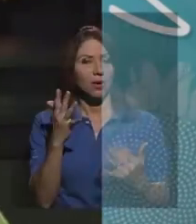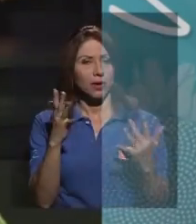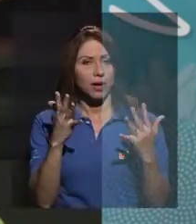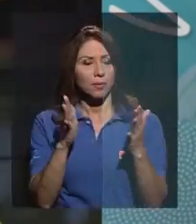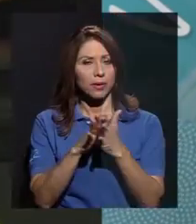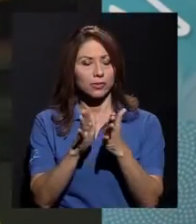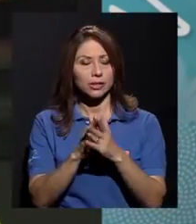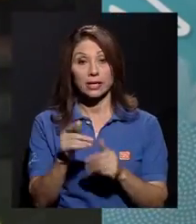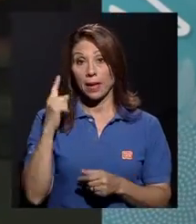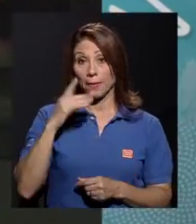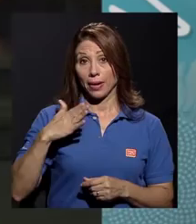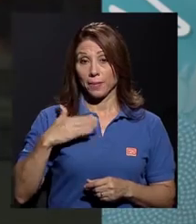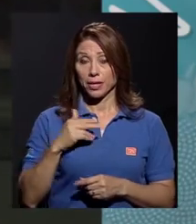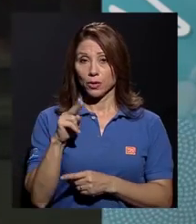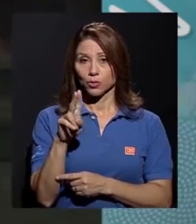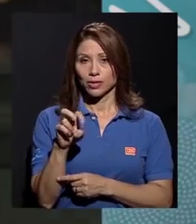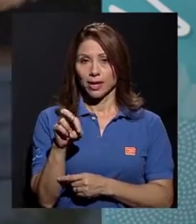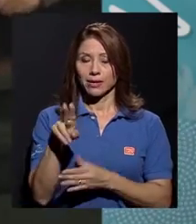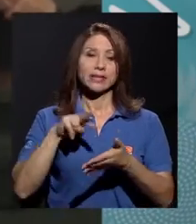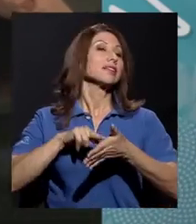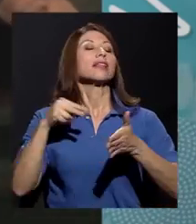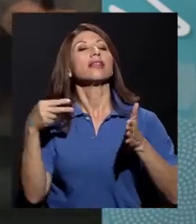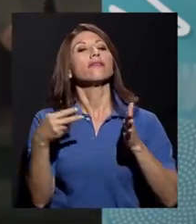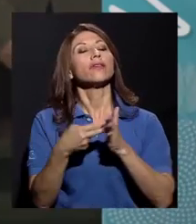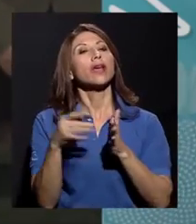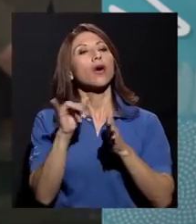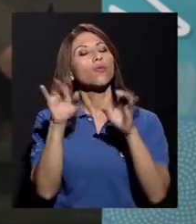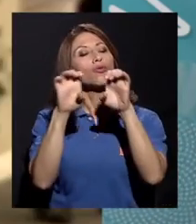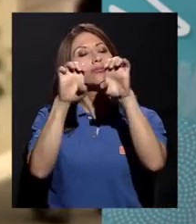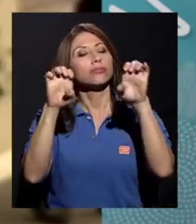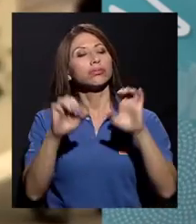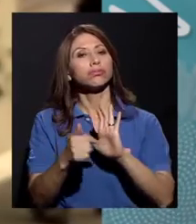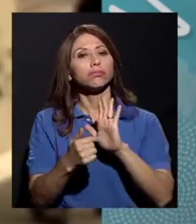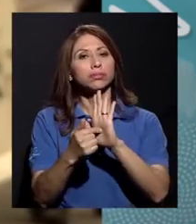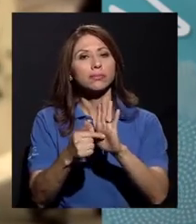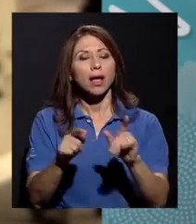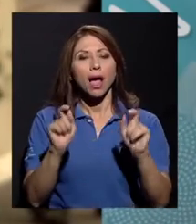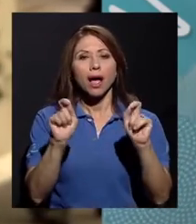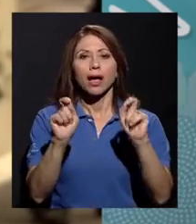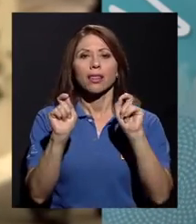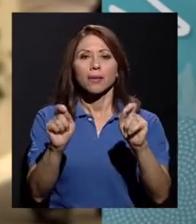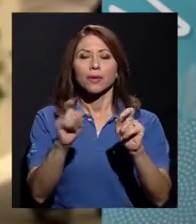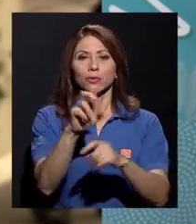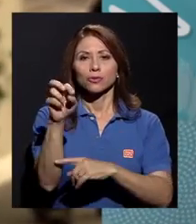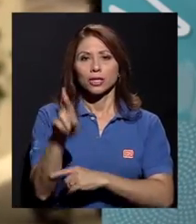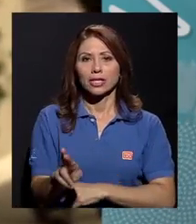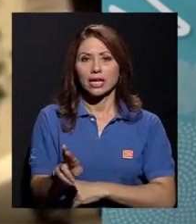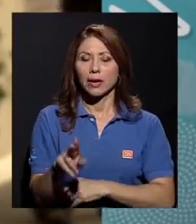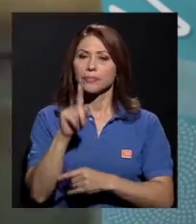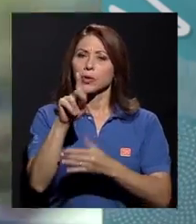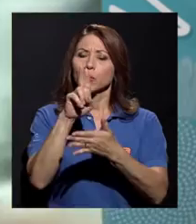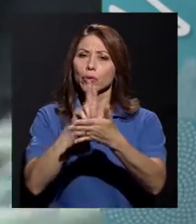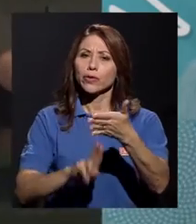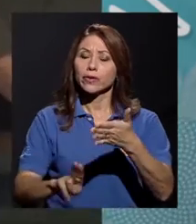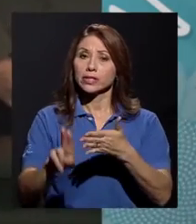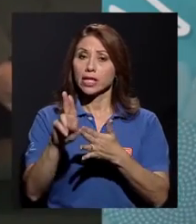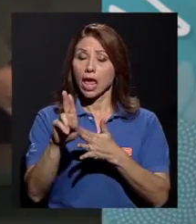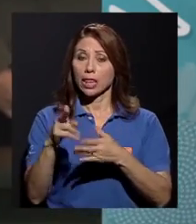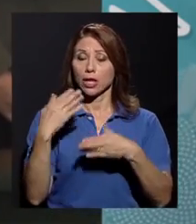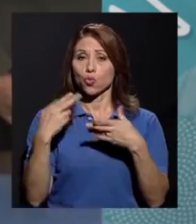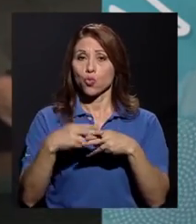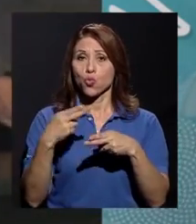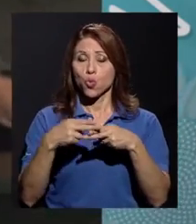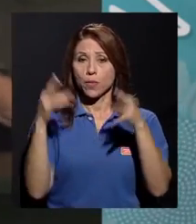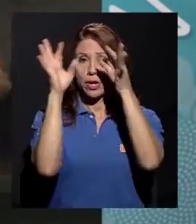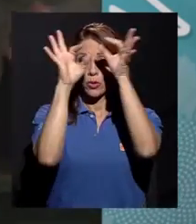Para mí la UCR significa el baluarte académico de Costa Rica, una universidad de gran renombre